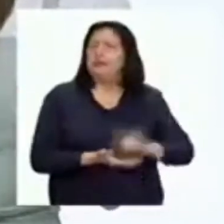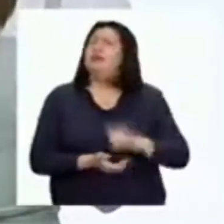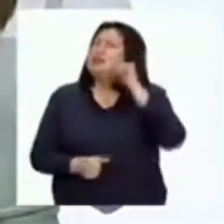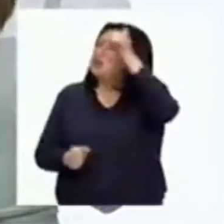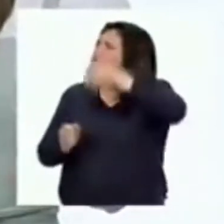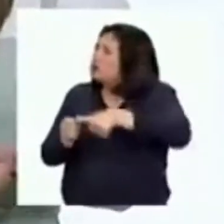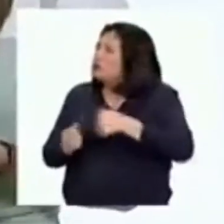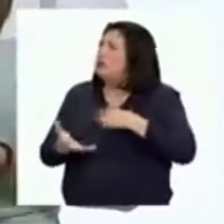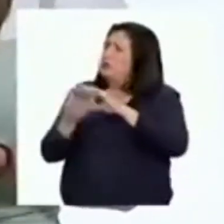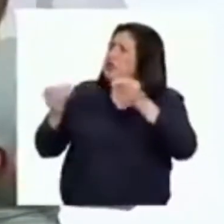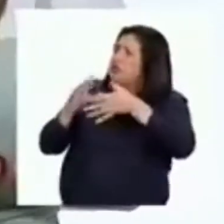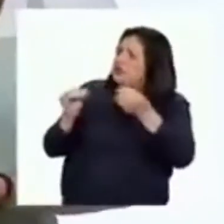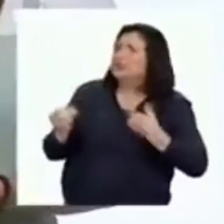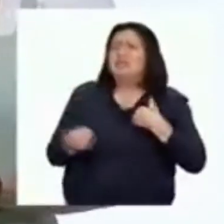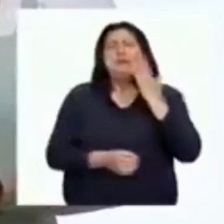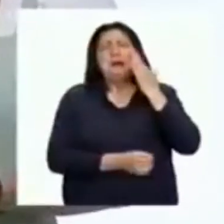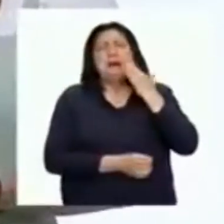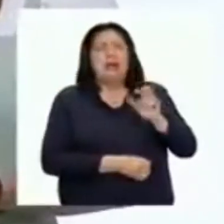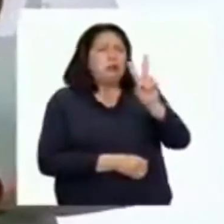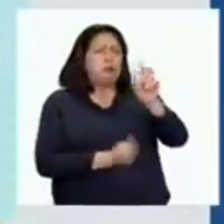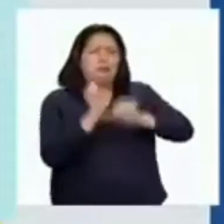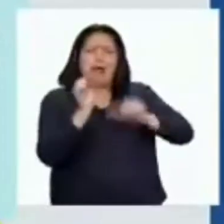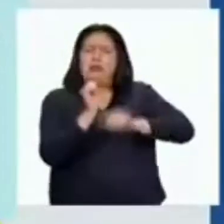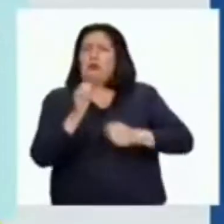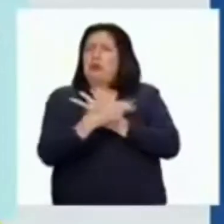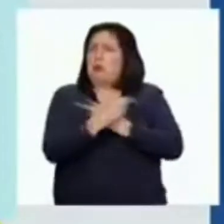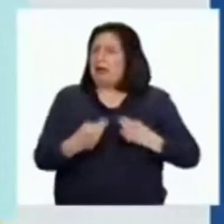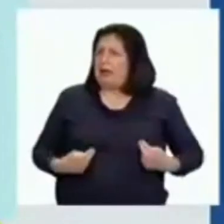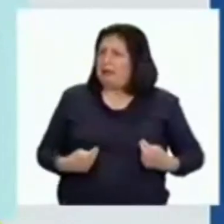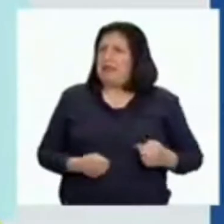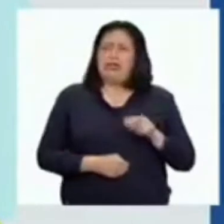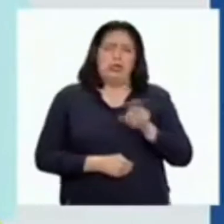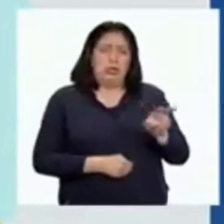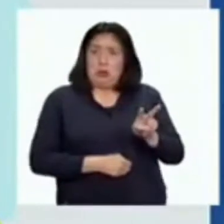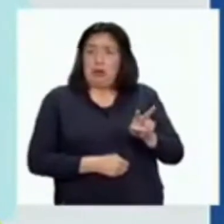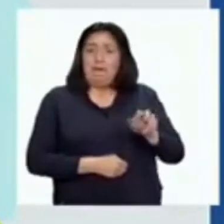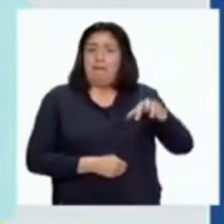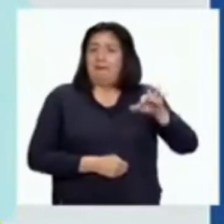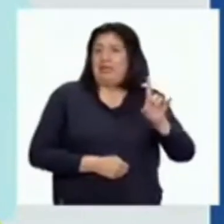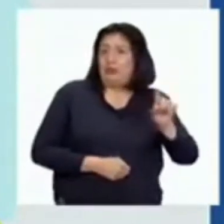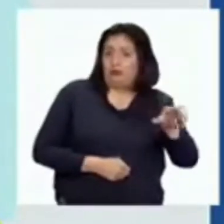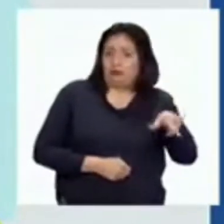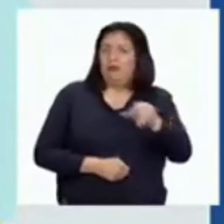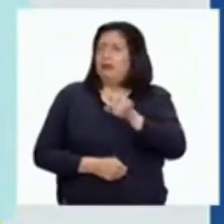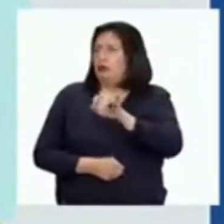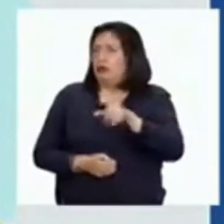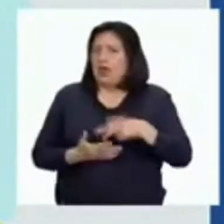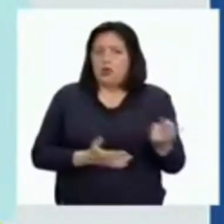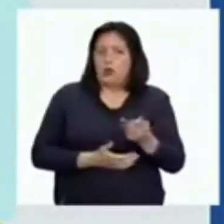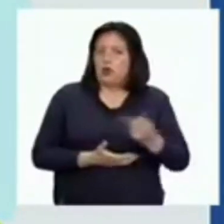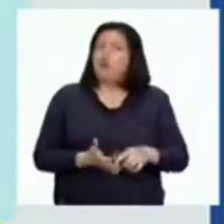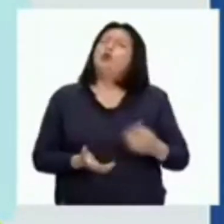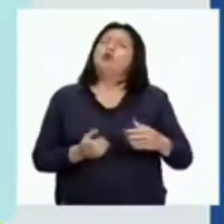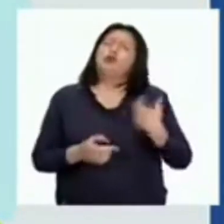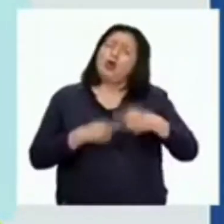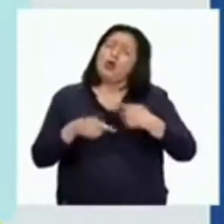una historia que me contó mi mamá sobre dos hermanos en Huancabílica. Todos los días, Pedro y Nora llevaban a los caballos junto con las